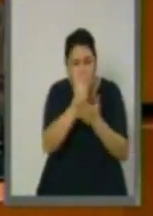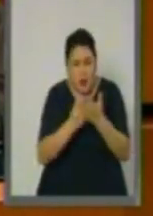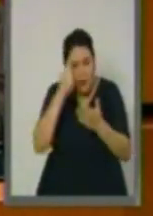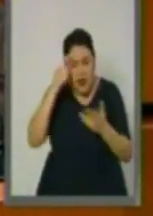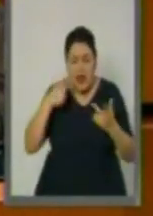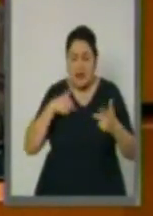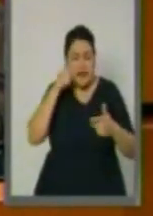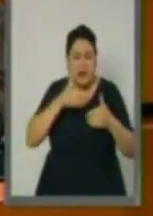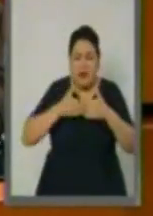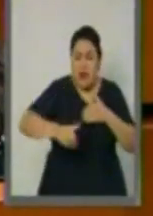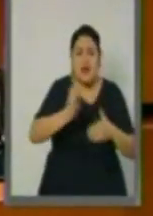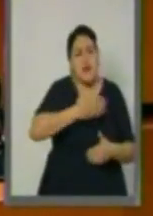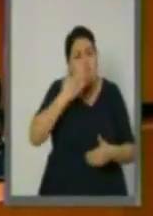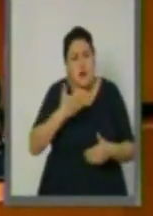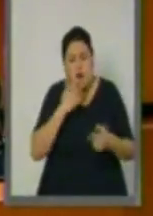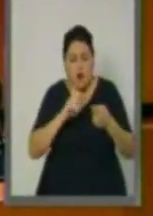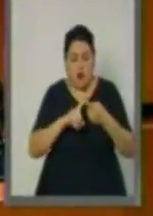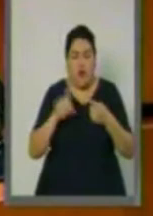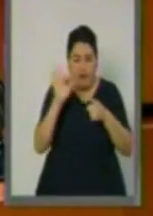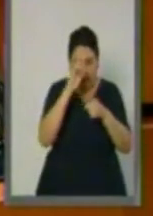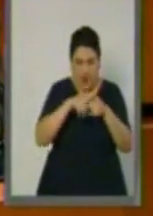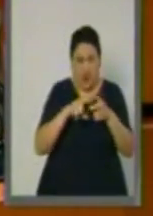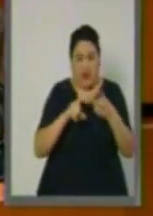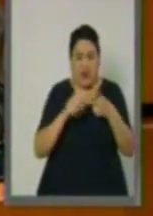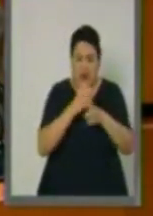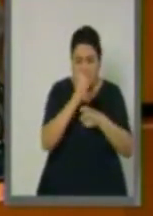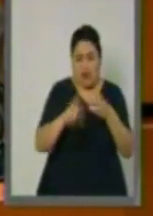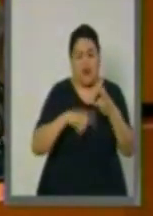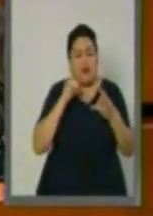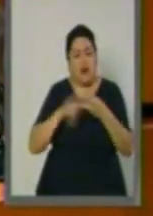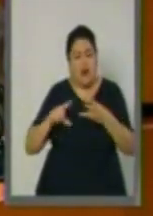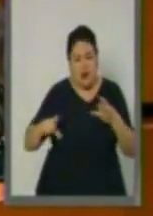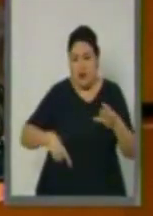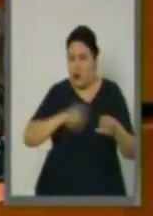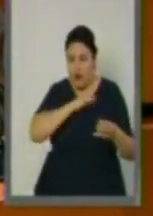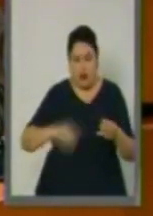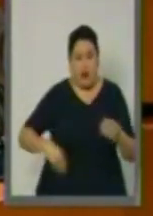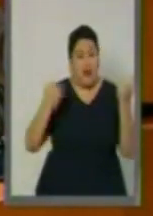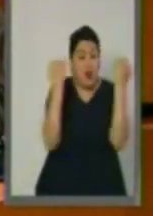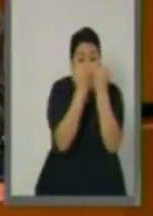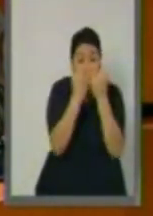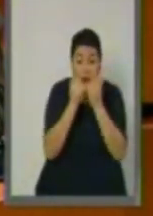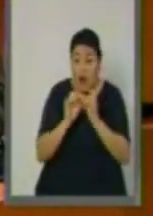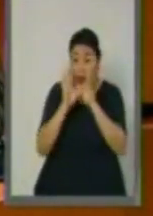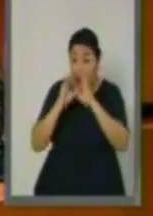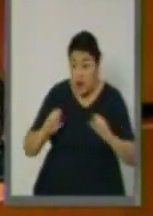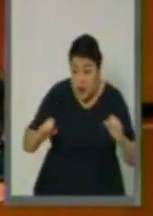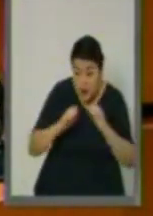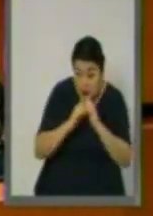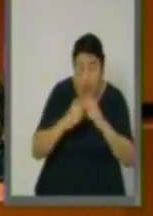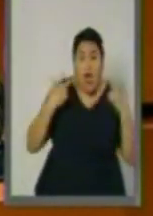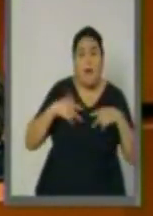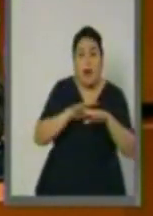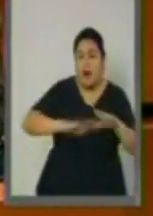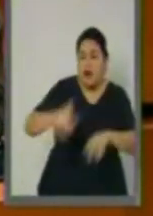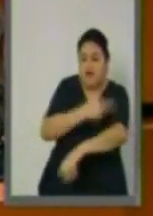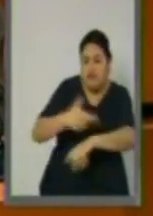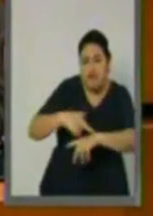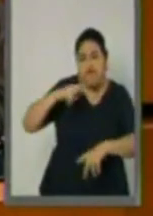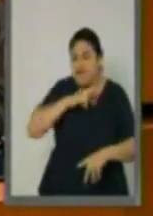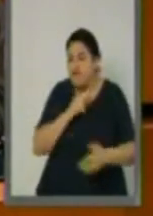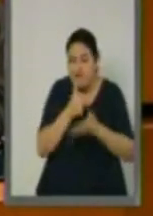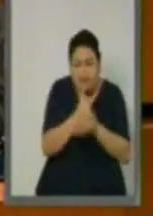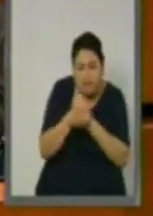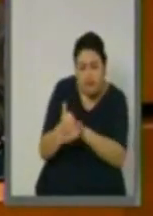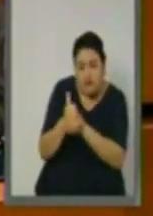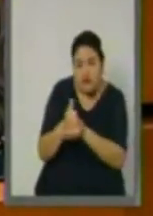permanente entre los tres niveles de gobierno y la sociedad civil, para que en caso de emergencia o desastre, pueda reaccionar de forma